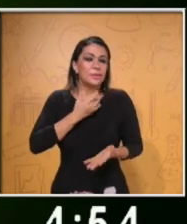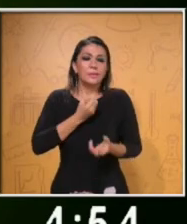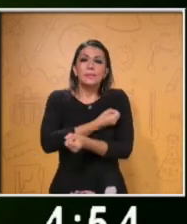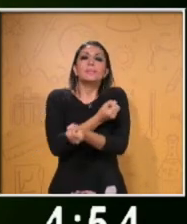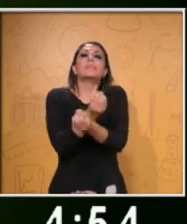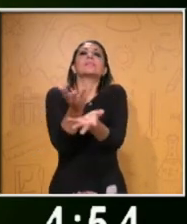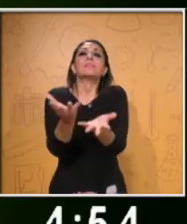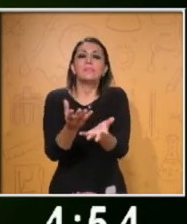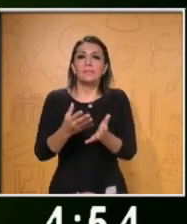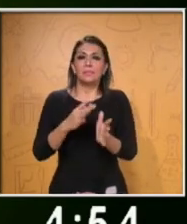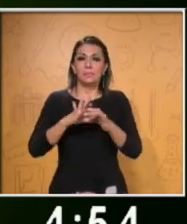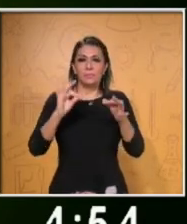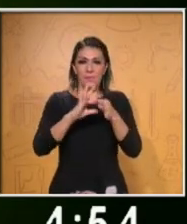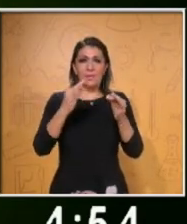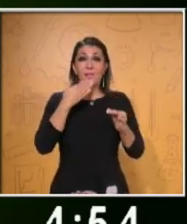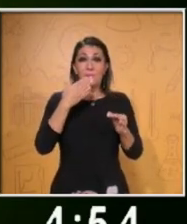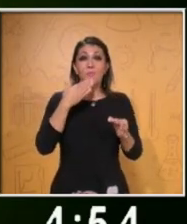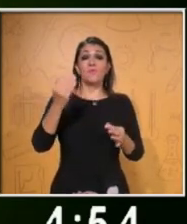y emociones.